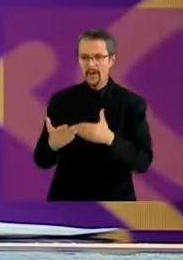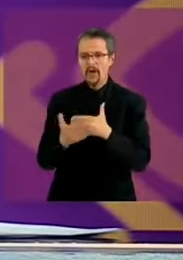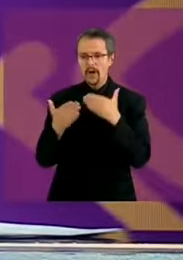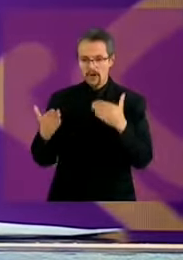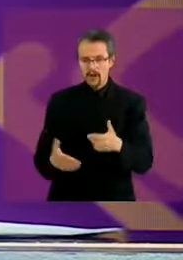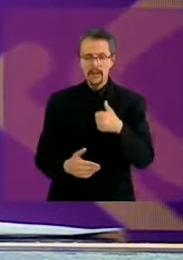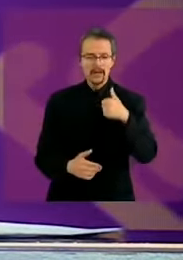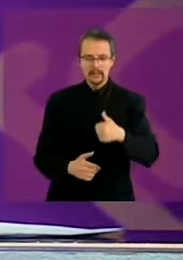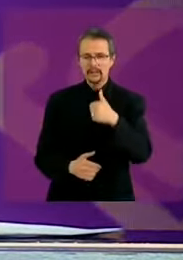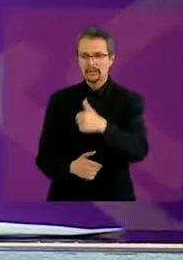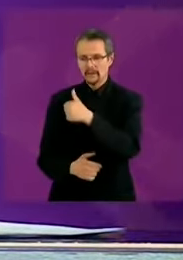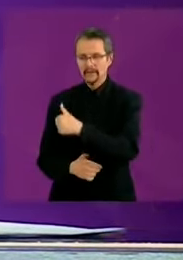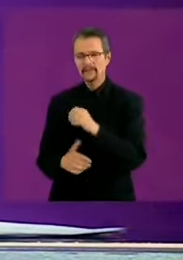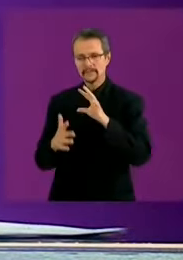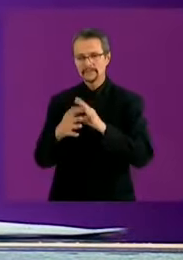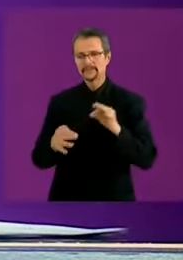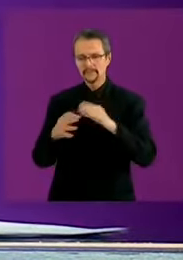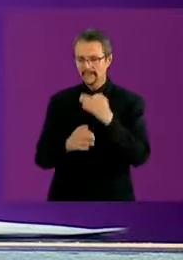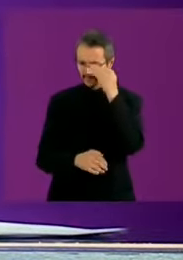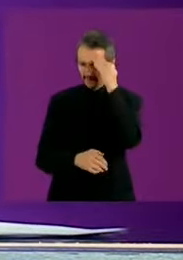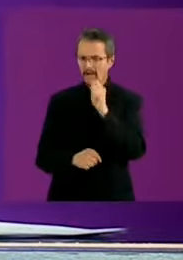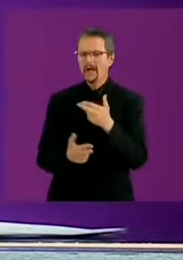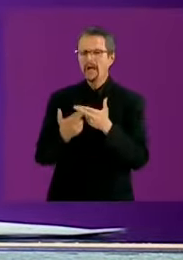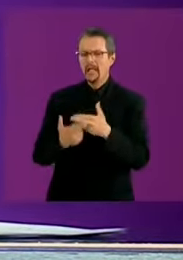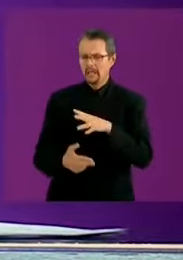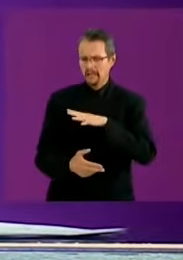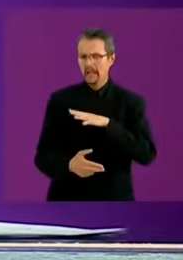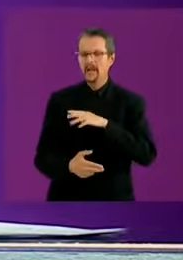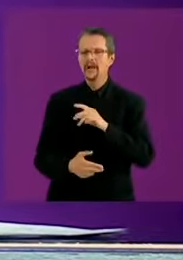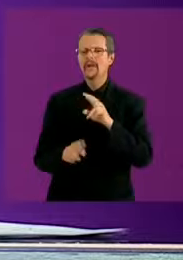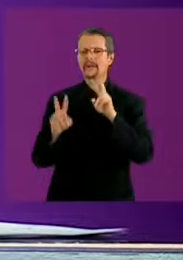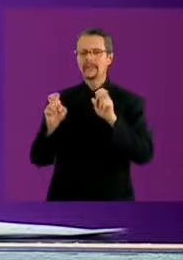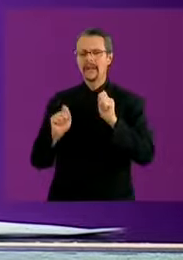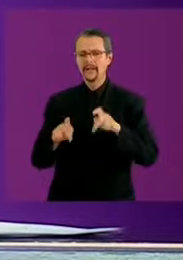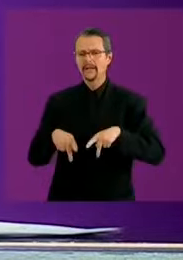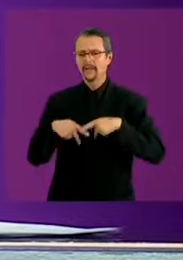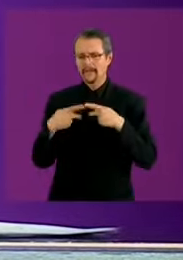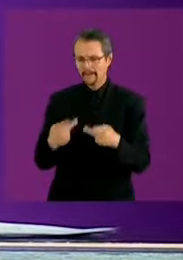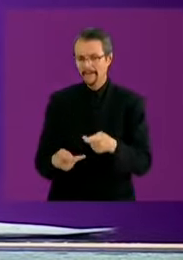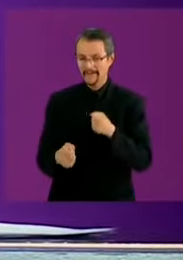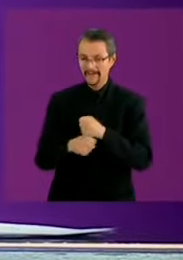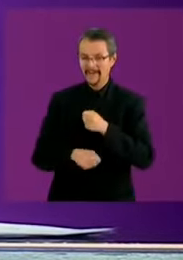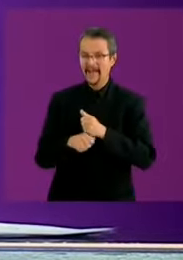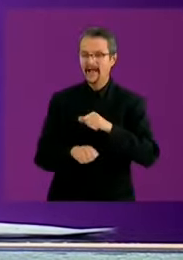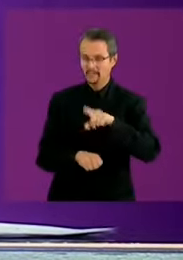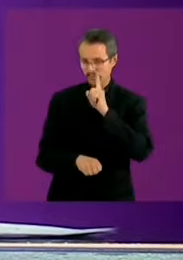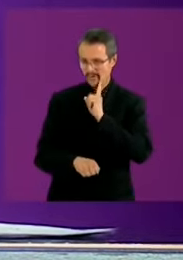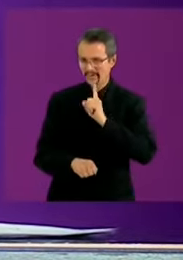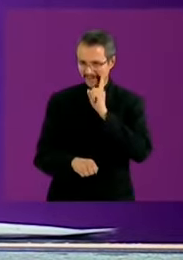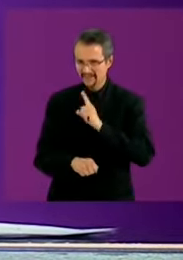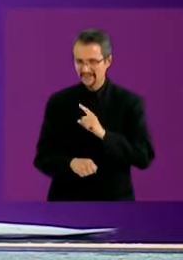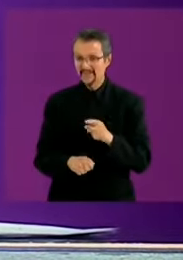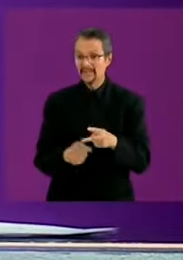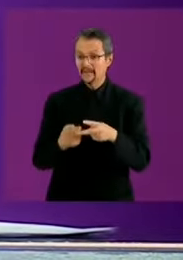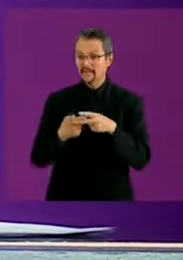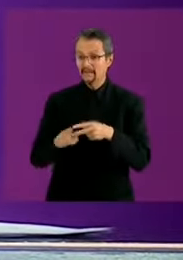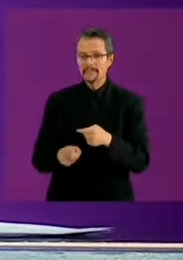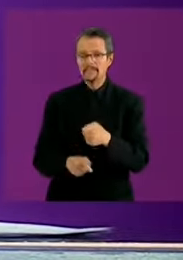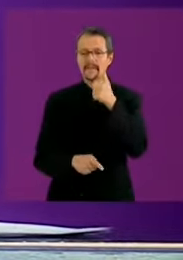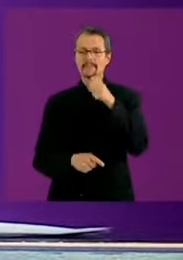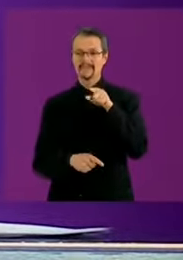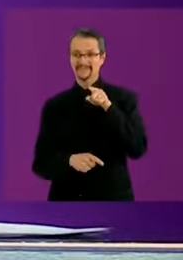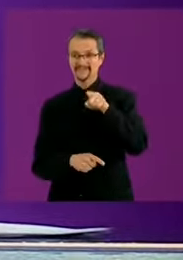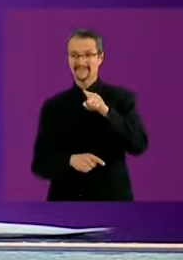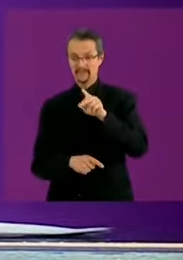bloque uno del segmento no discriminación, grupos vulnerables y violencia contra las mujeres. Iniciamos con la candidata